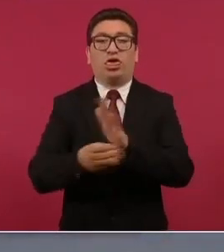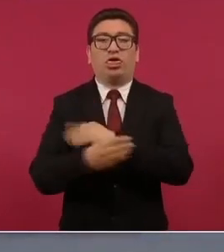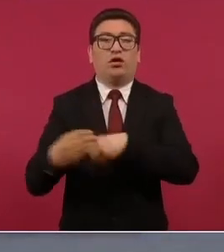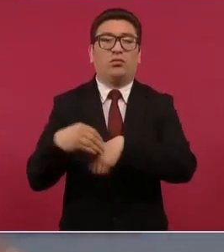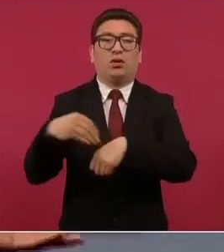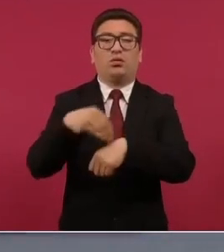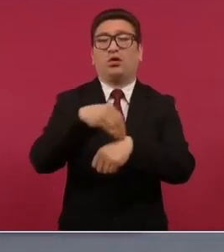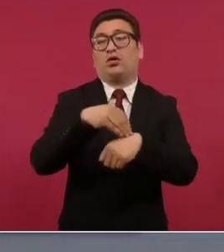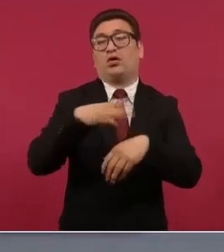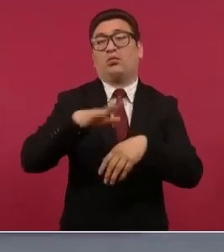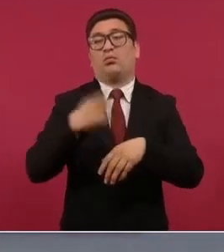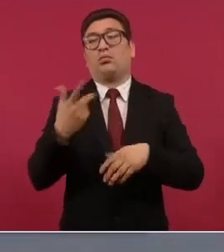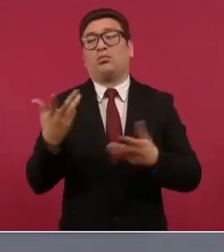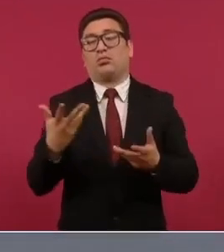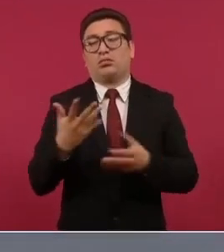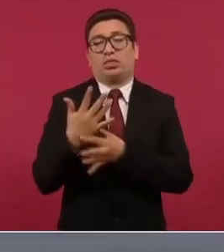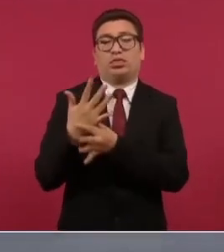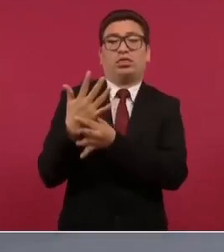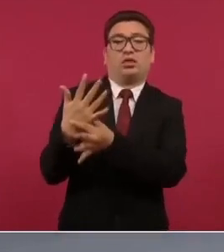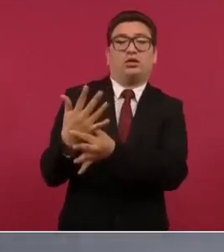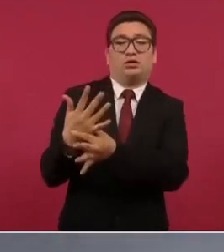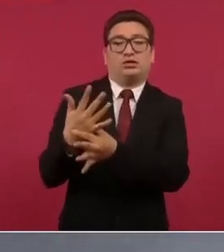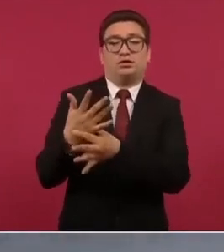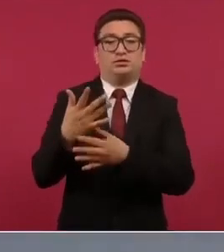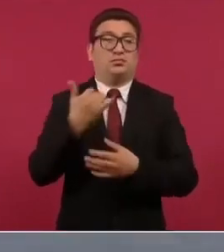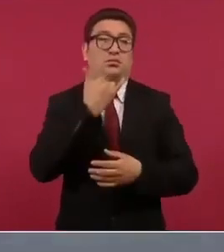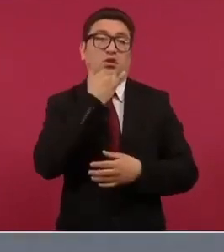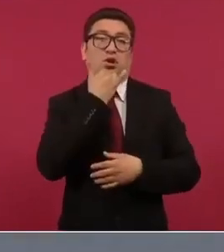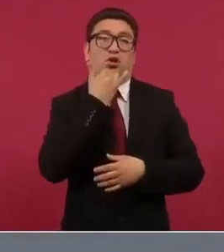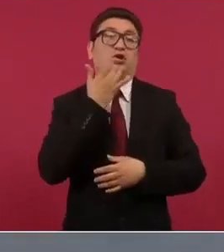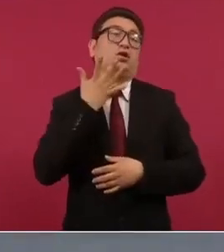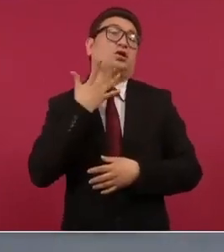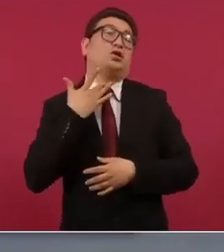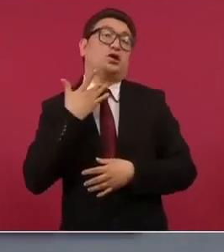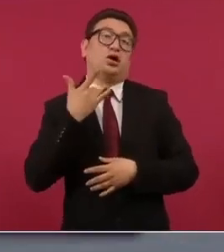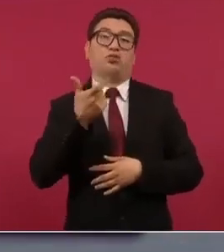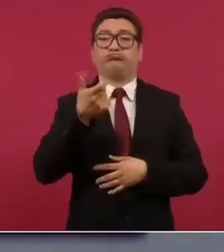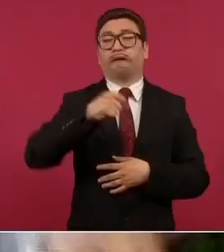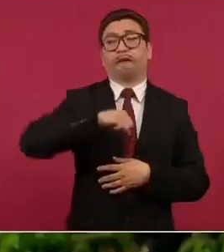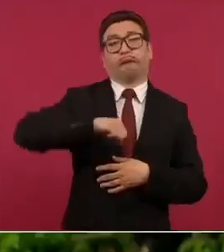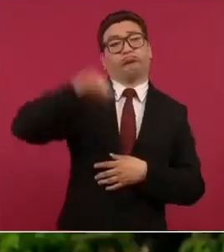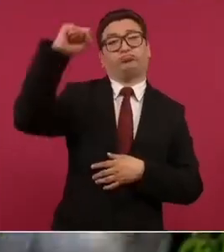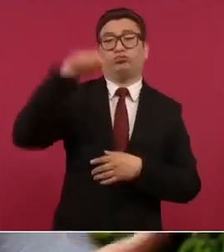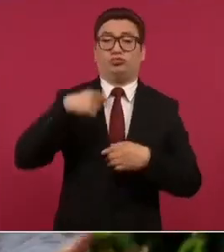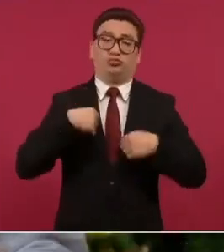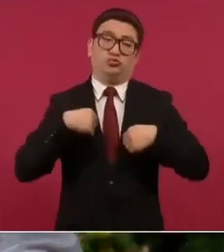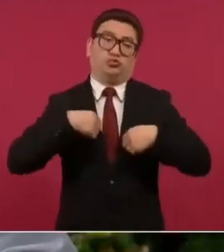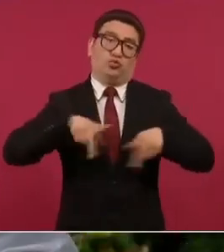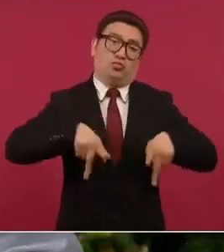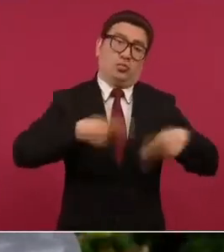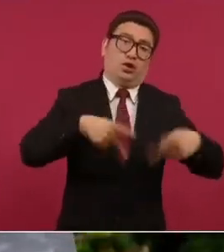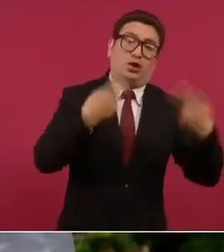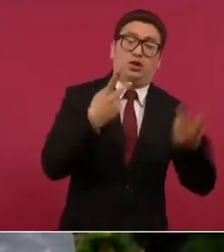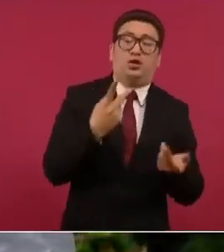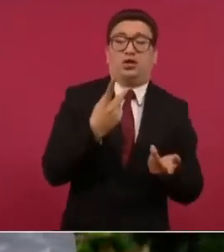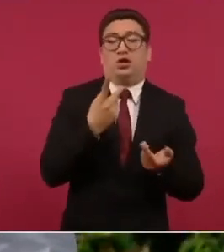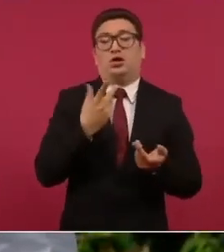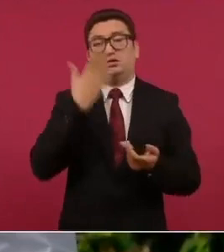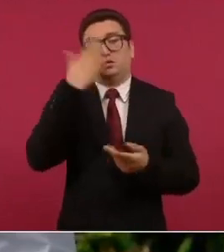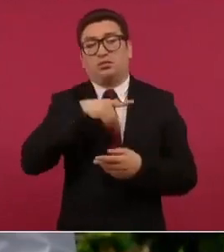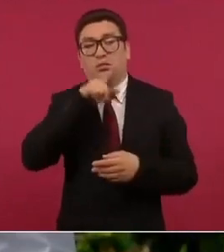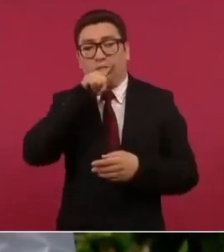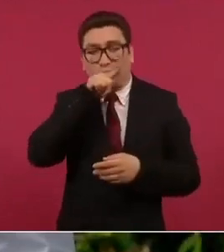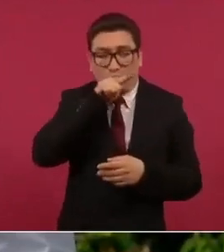es que primo hermano está aumentando la gasolina y por eso ya cuesta más el pollo y el